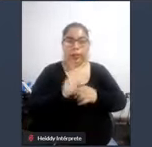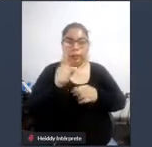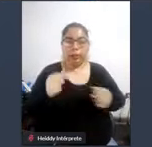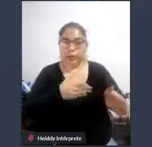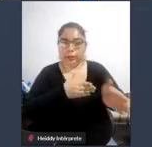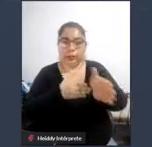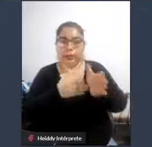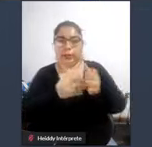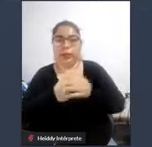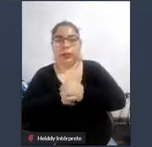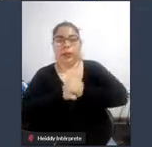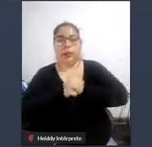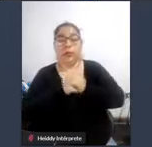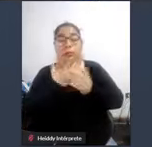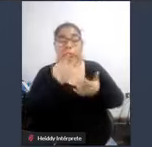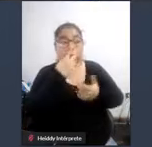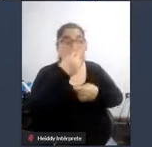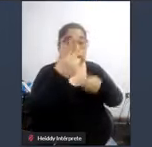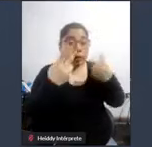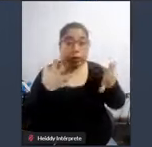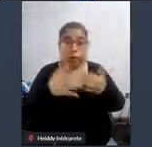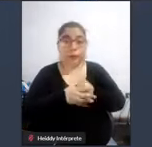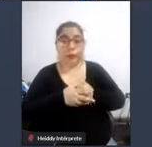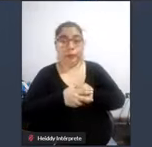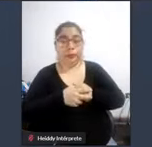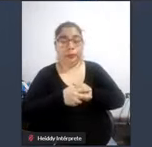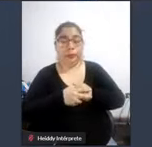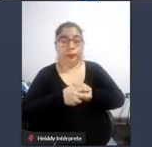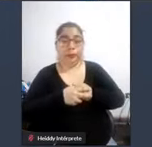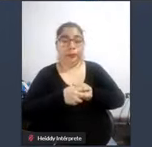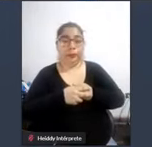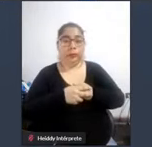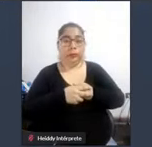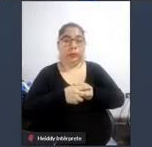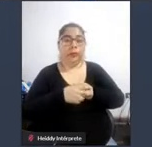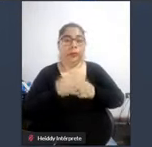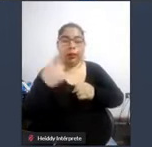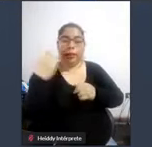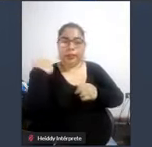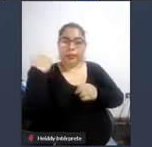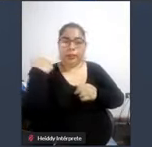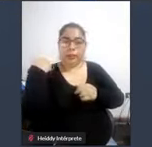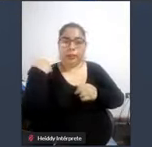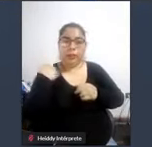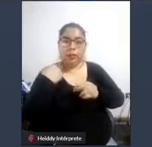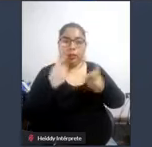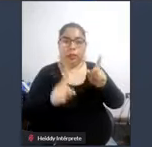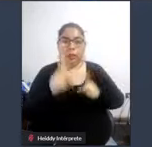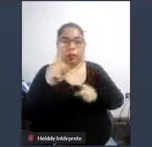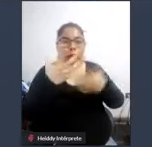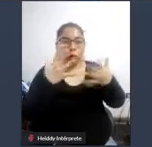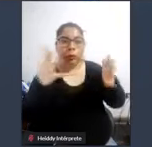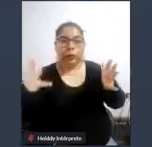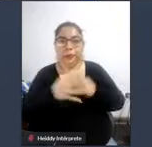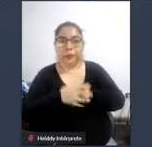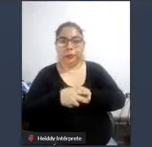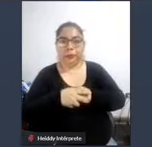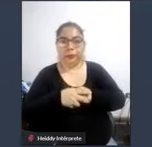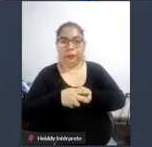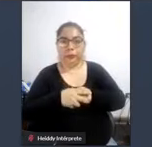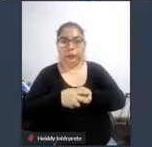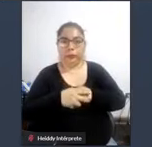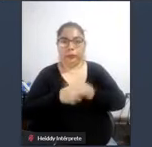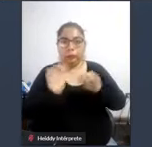nadie se da cuenta la accesibilidad se siente cuando no existe y